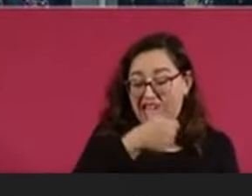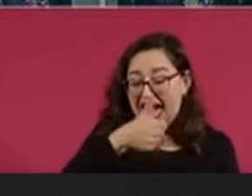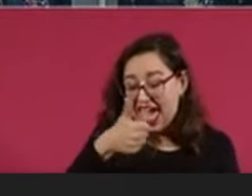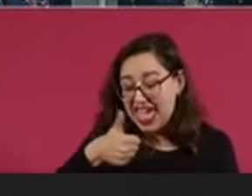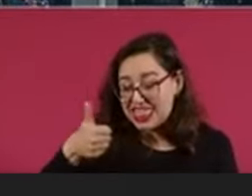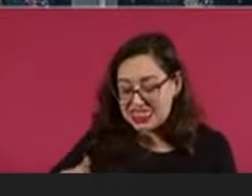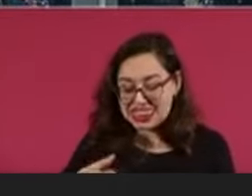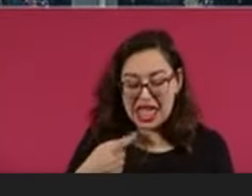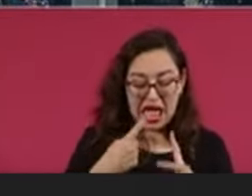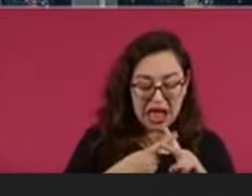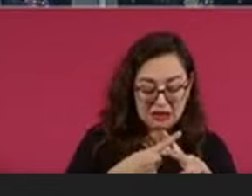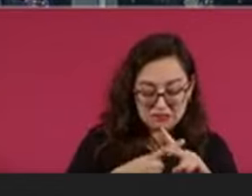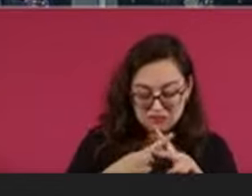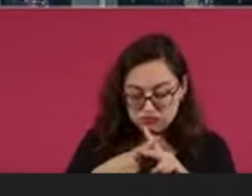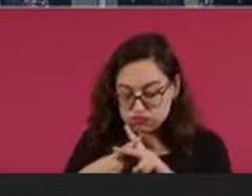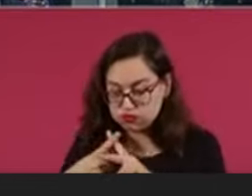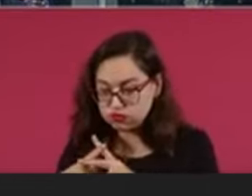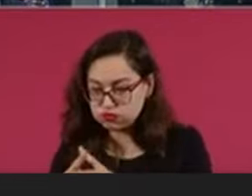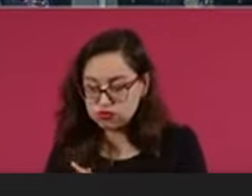las boletas.